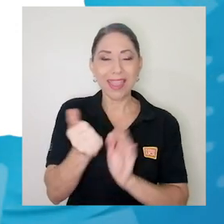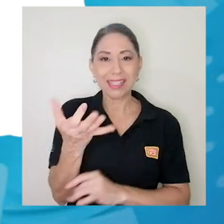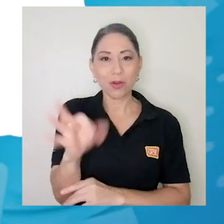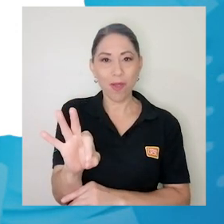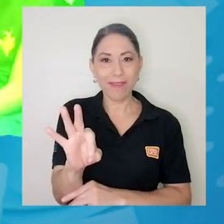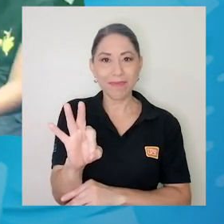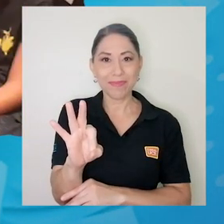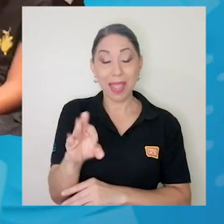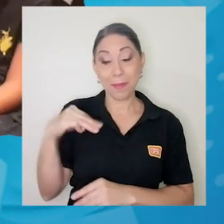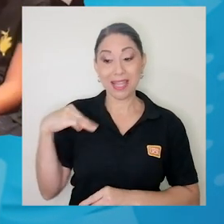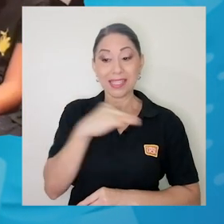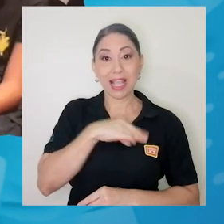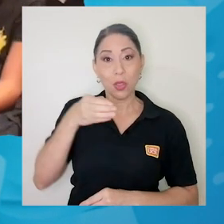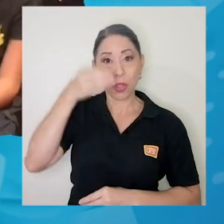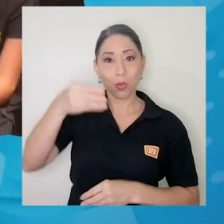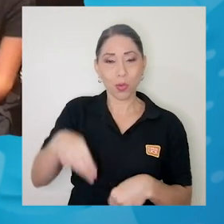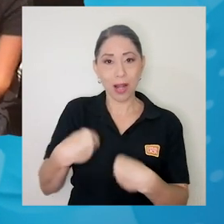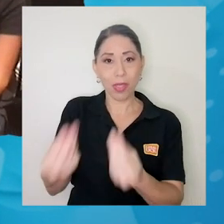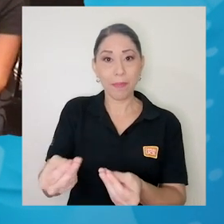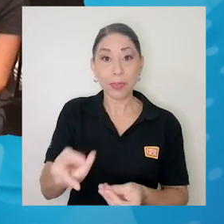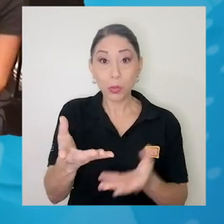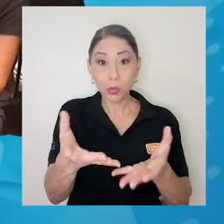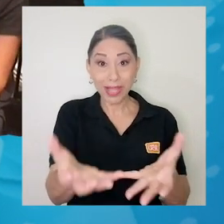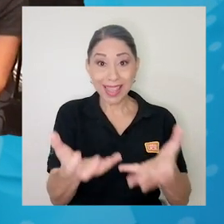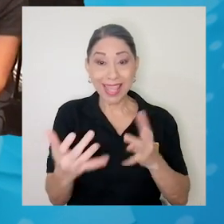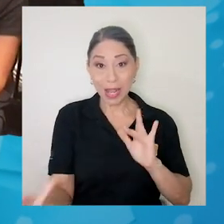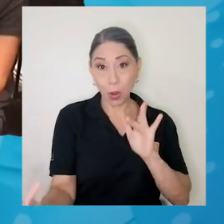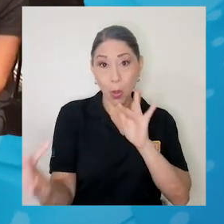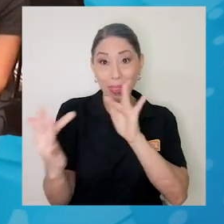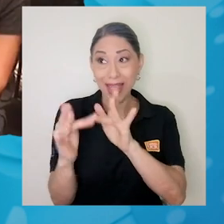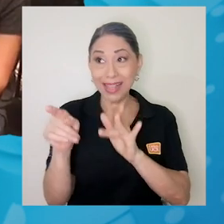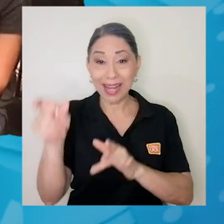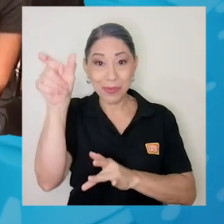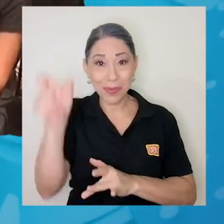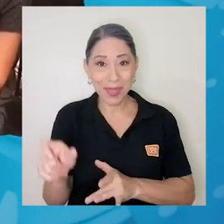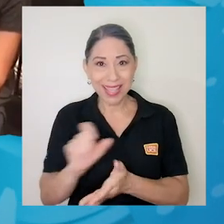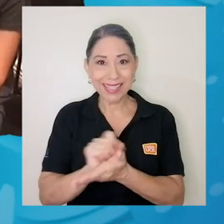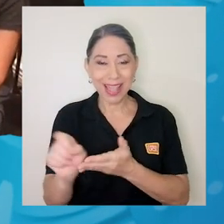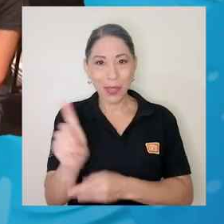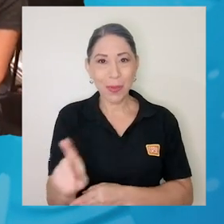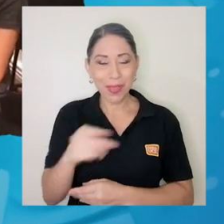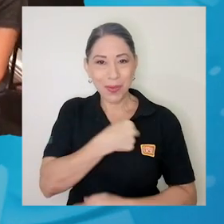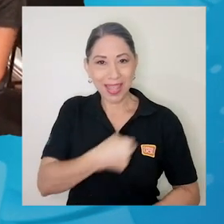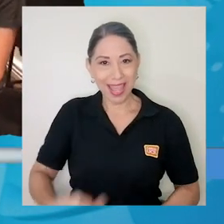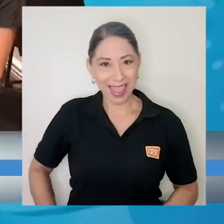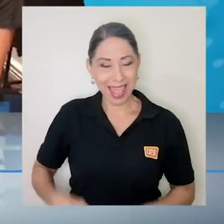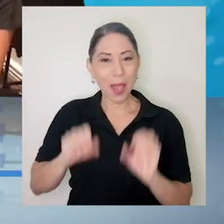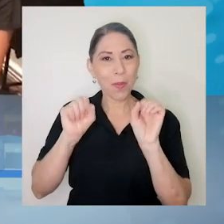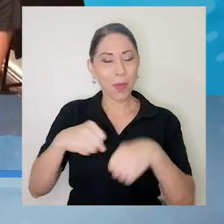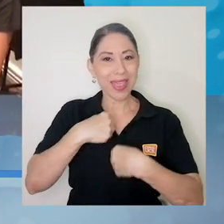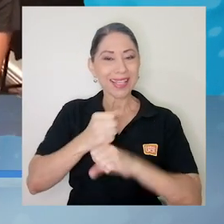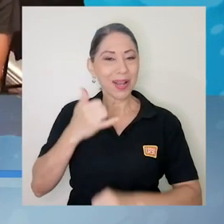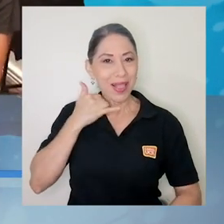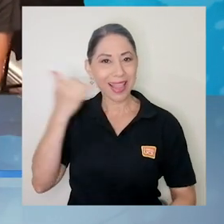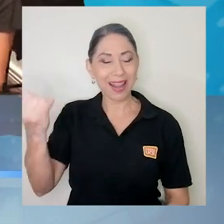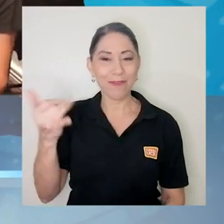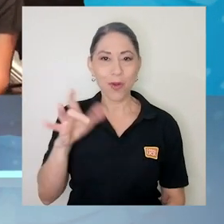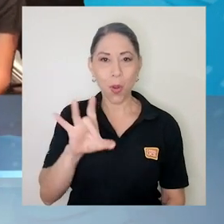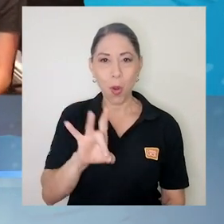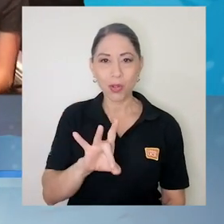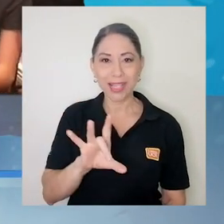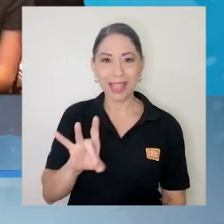Cultura. Si usted desea contactar a esa emprendedora de Santo Domingo de Heredia, puede hacerlo al teléfono